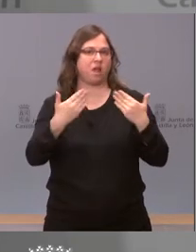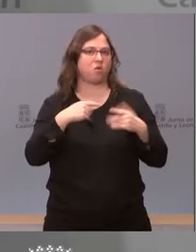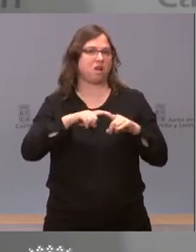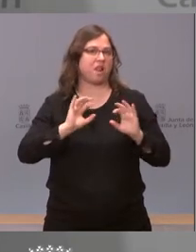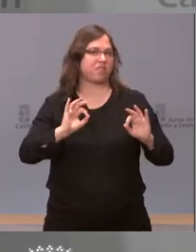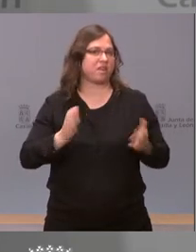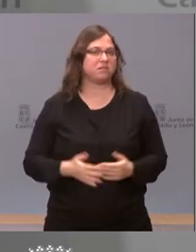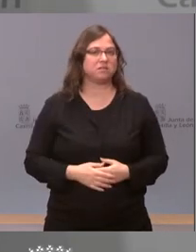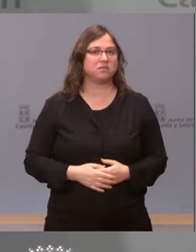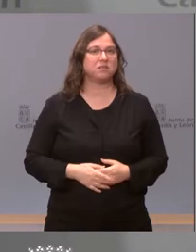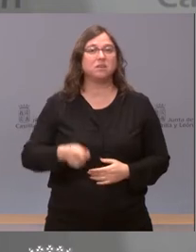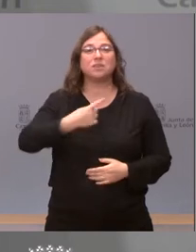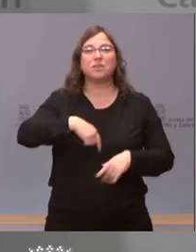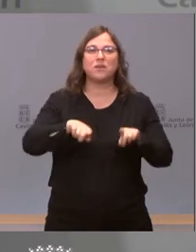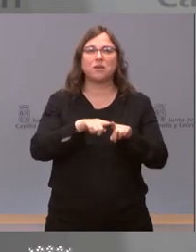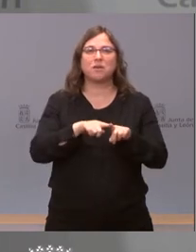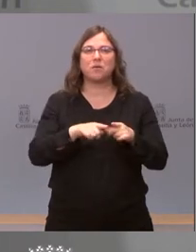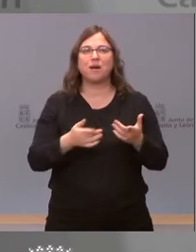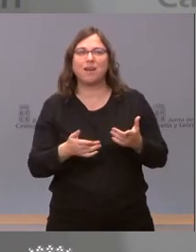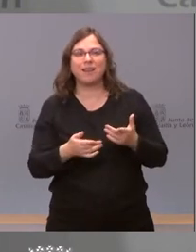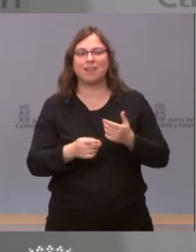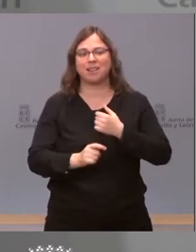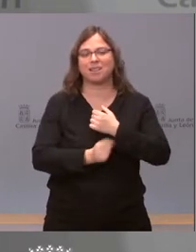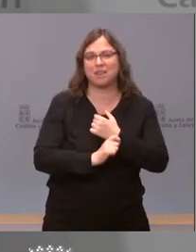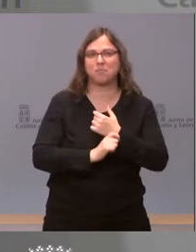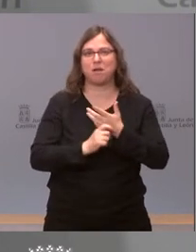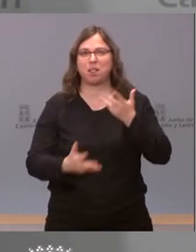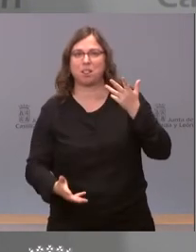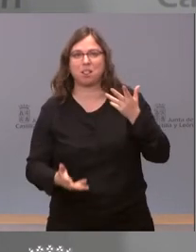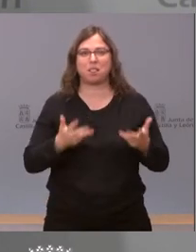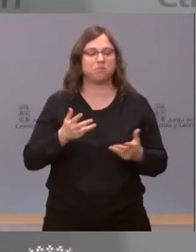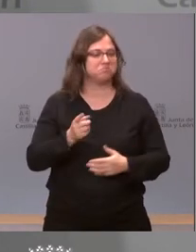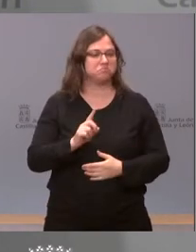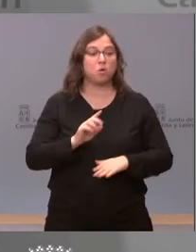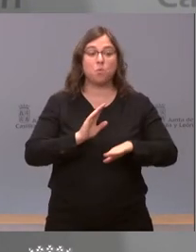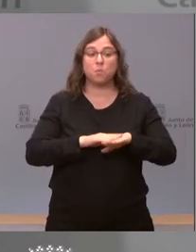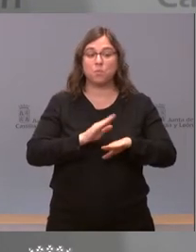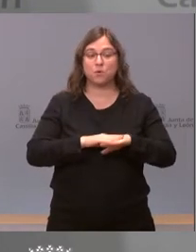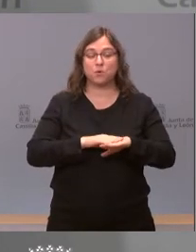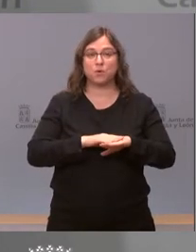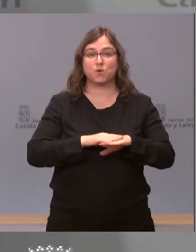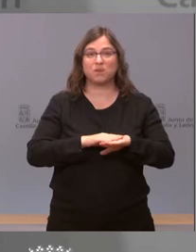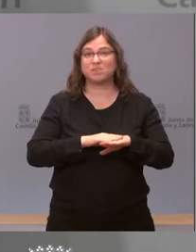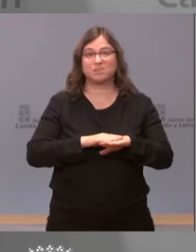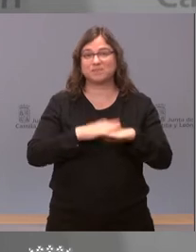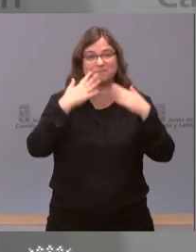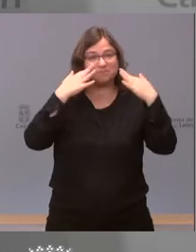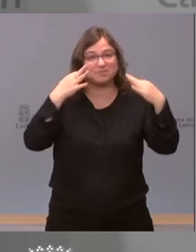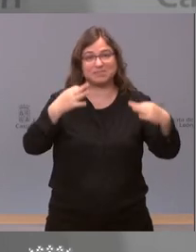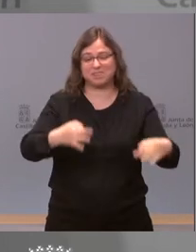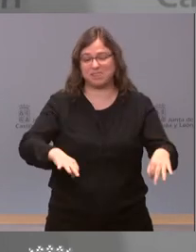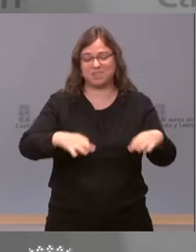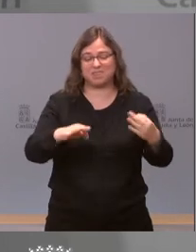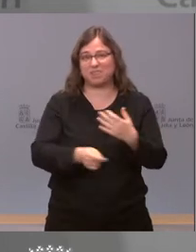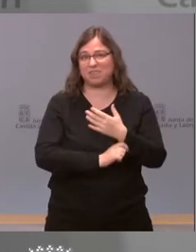No vamos a caer en las trampas que nos tienden estos días porque entre otras cosas son de una simpleza bastante notable.